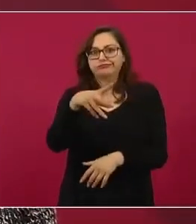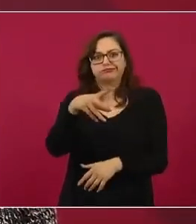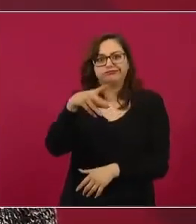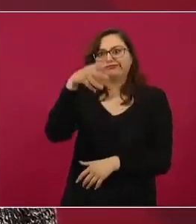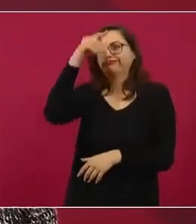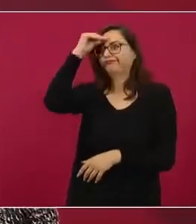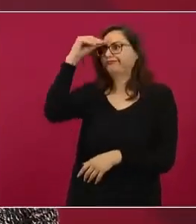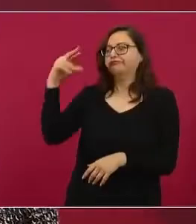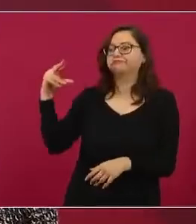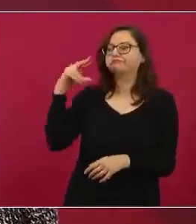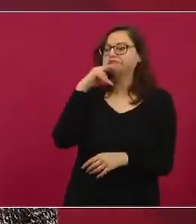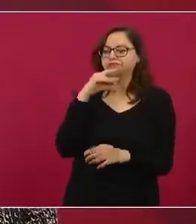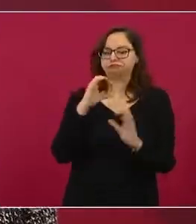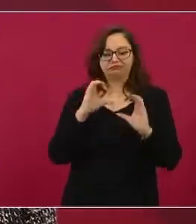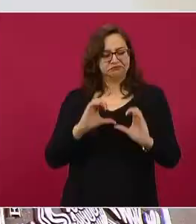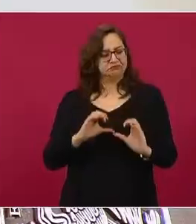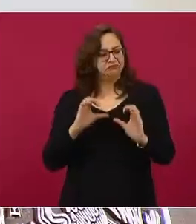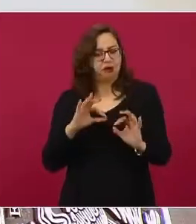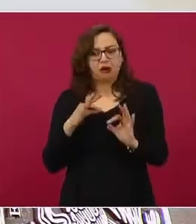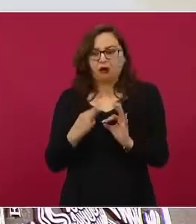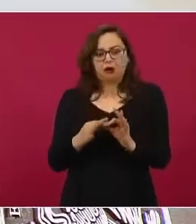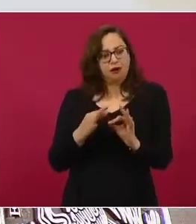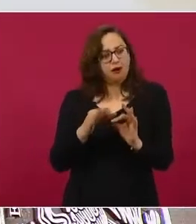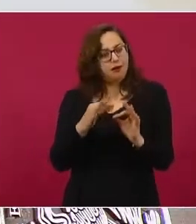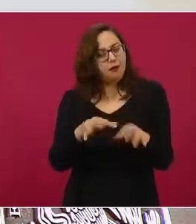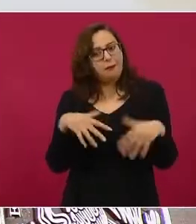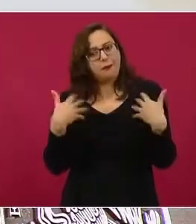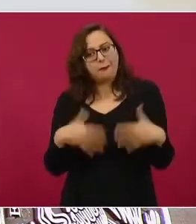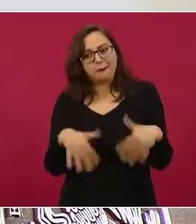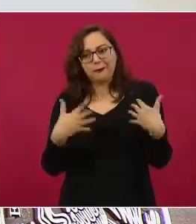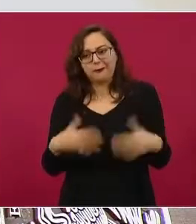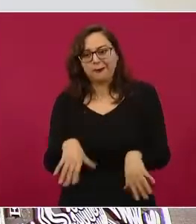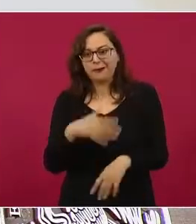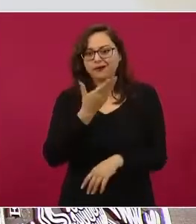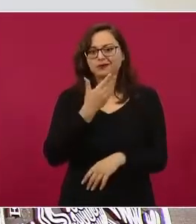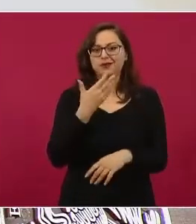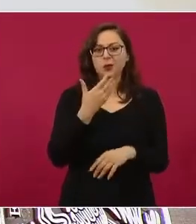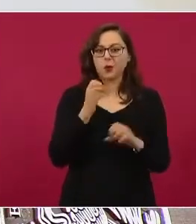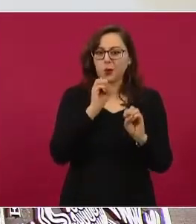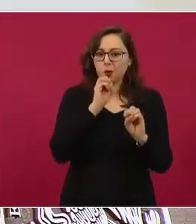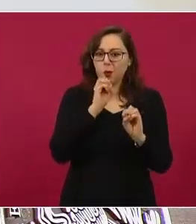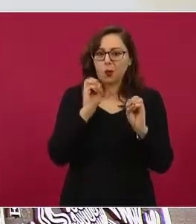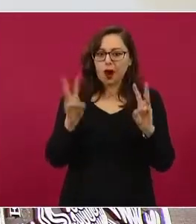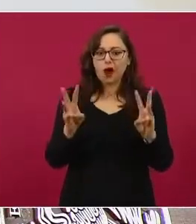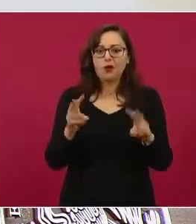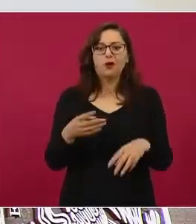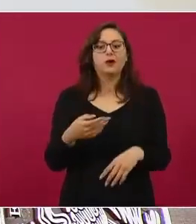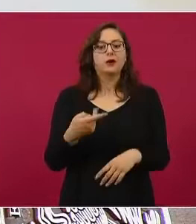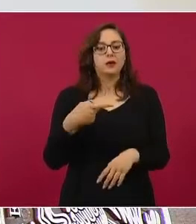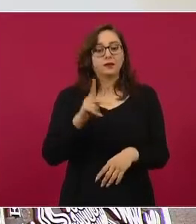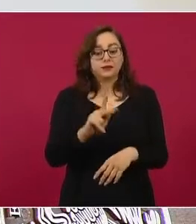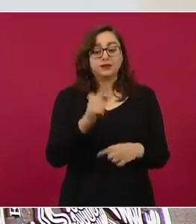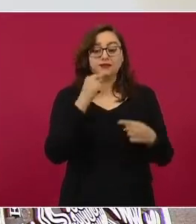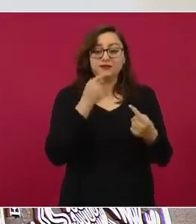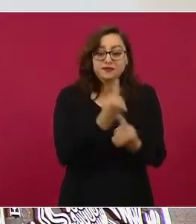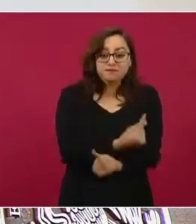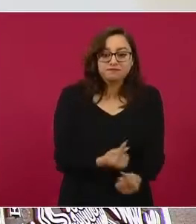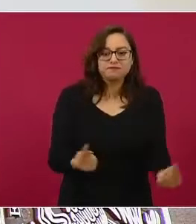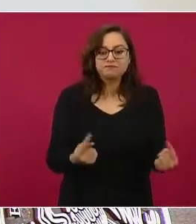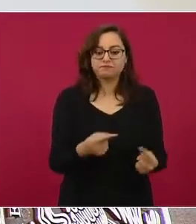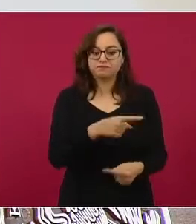constancia que tienen para cuidarse. Y debemos también enseñar a los pequeños a saber cuidarse, pero para ellos es muy importante la